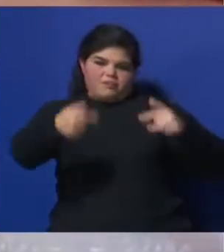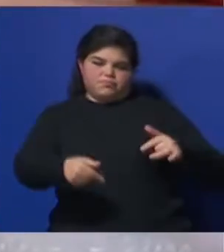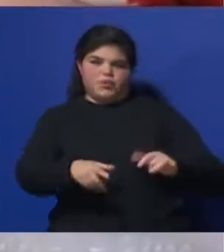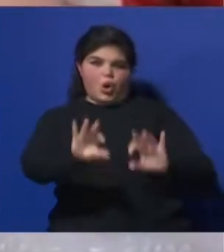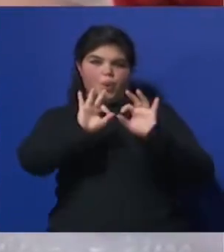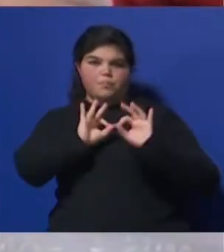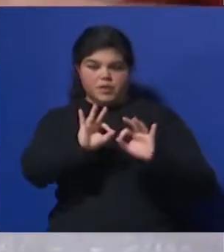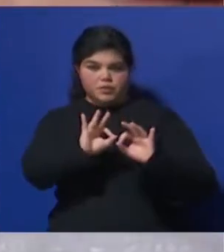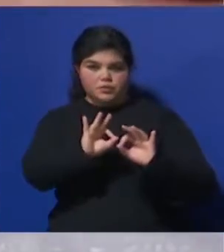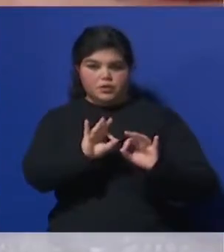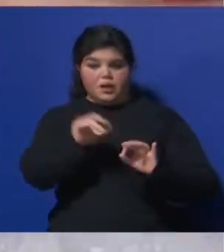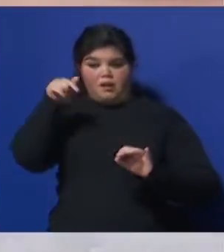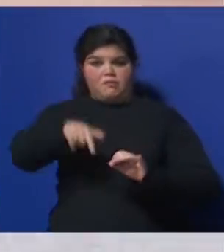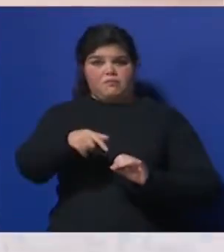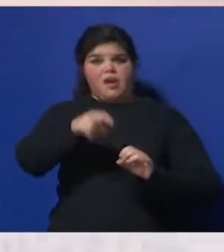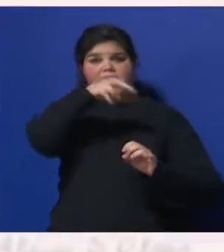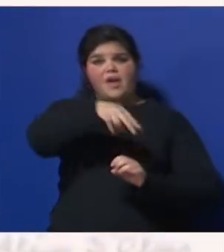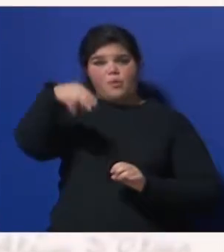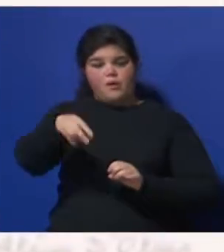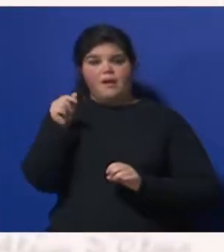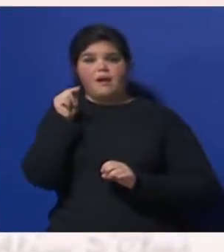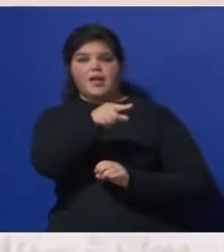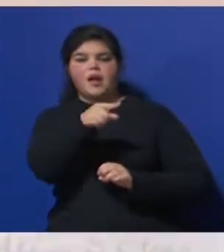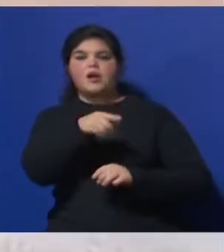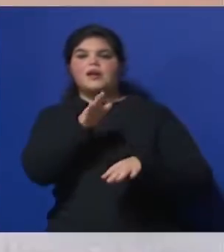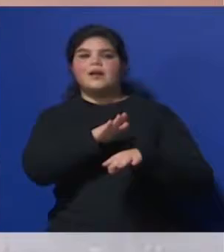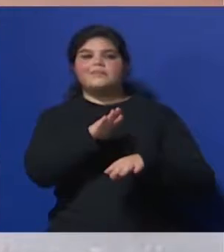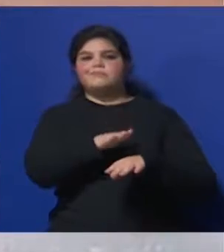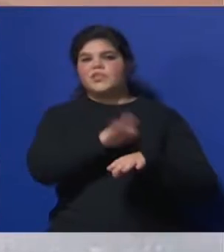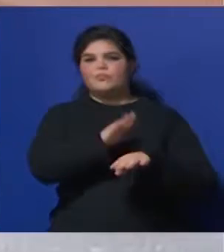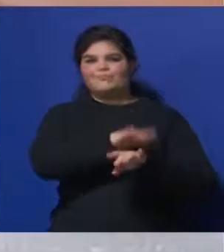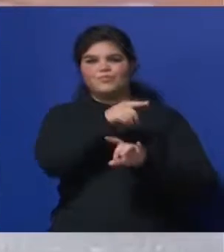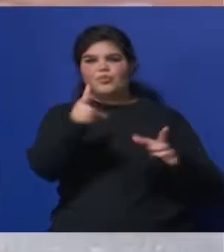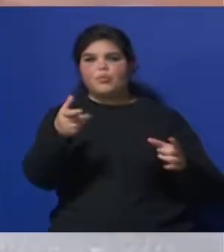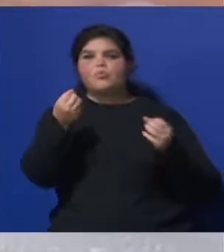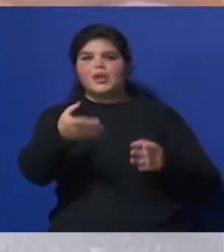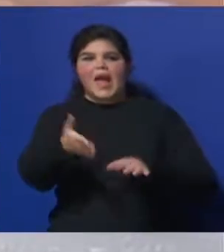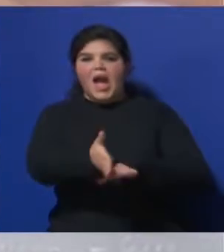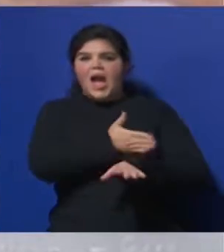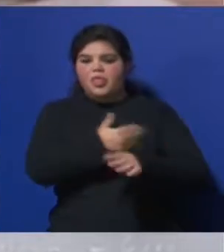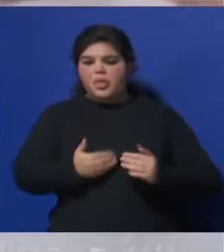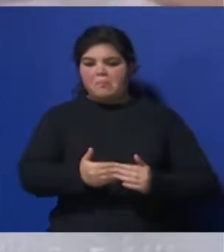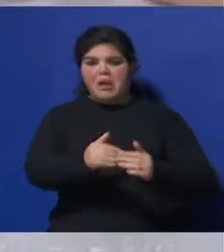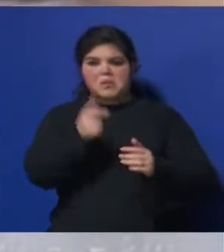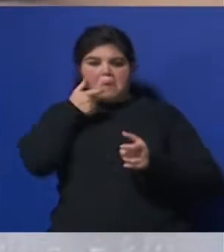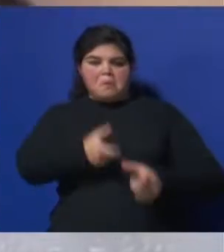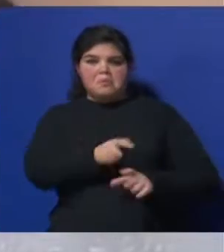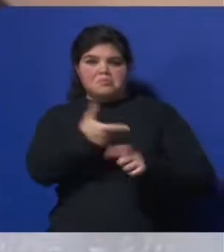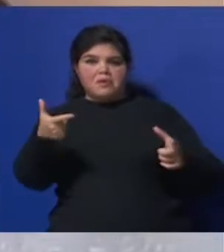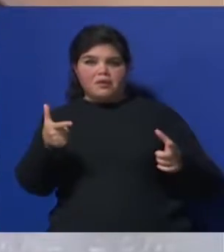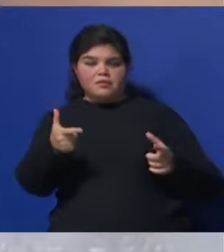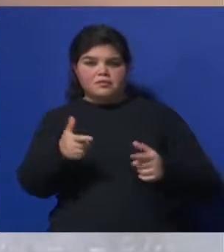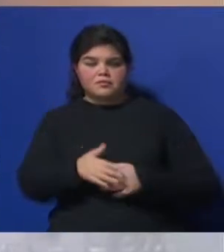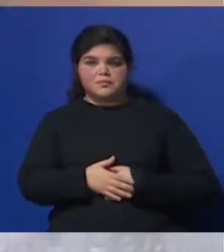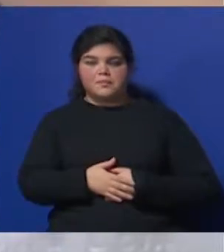caso puntualmente de Neuquén Lo que se le imputa es la irresponsabilidad El hecho de que no se hicieron controles prenatales De esta pareja Durante todo el